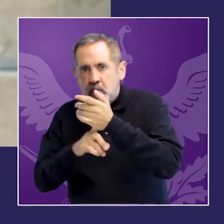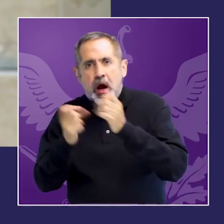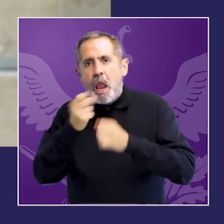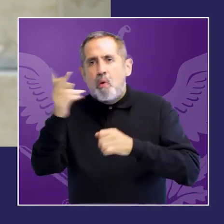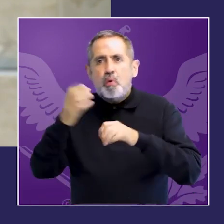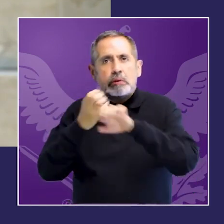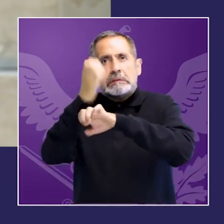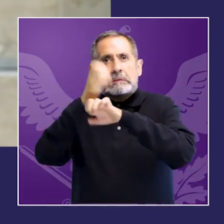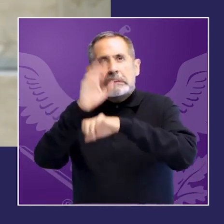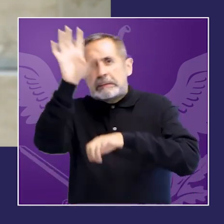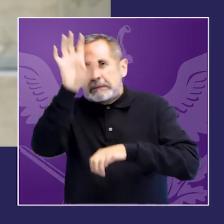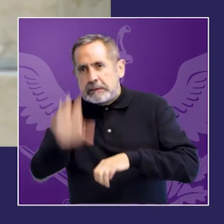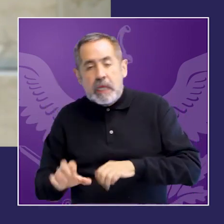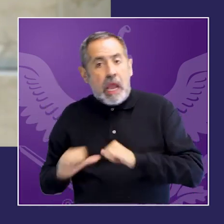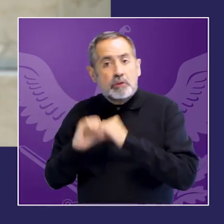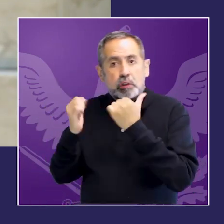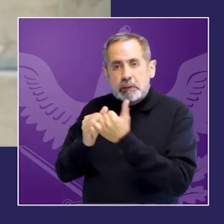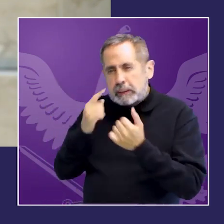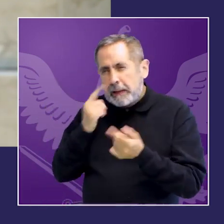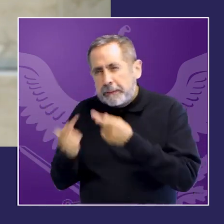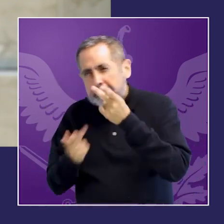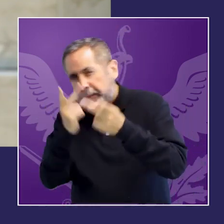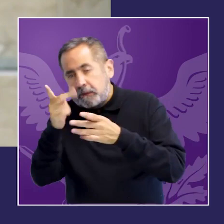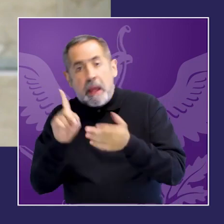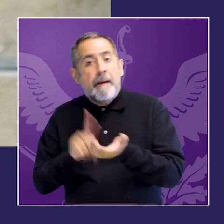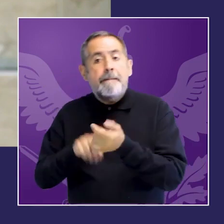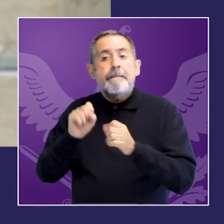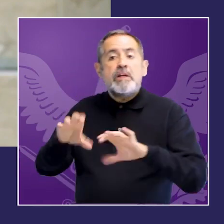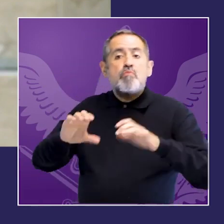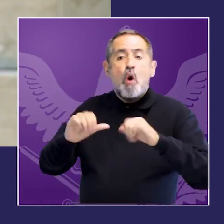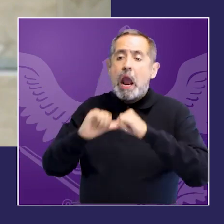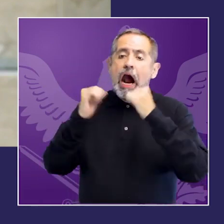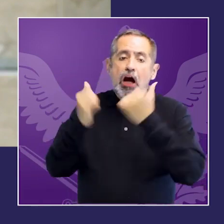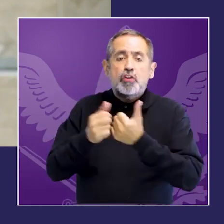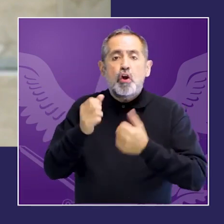de sociedad civil incluyendo la asociación civil Micaela